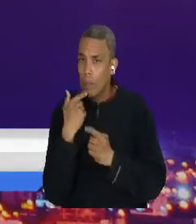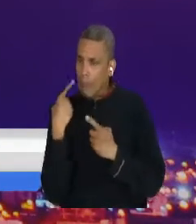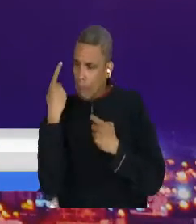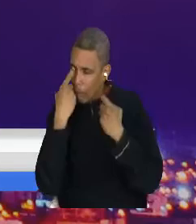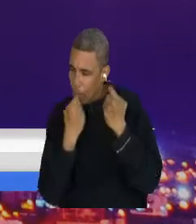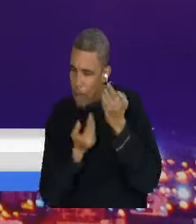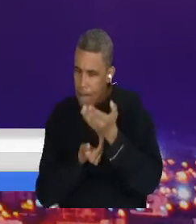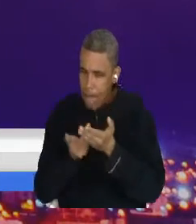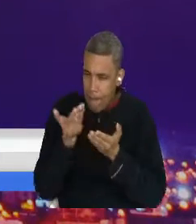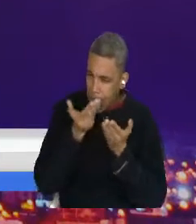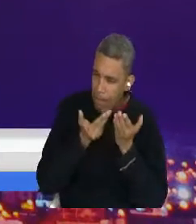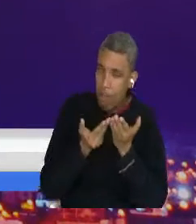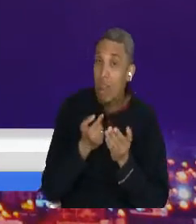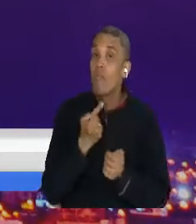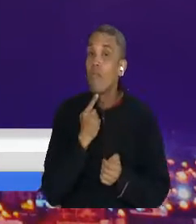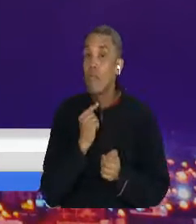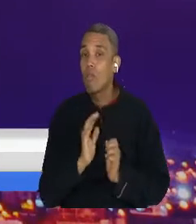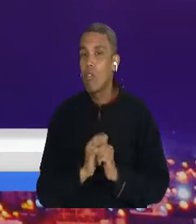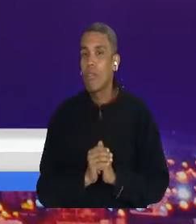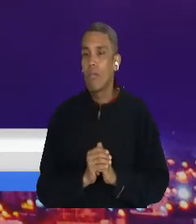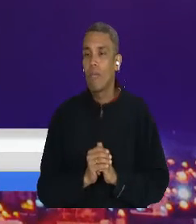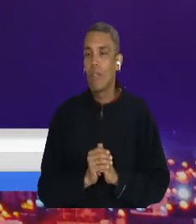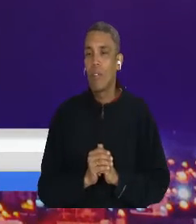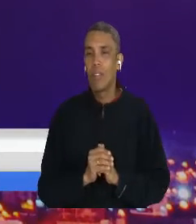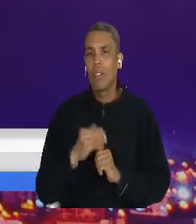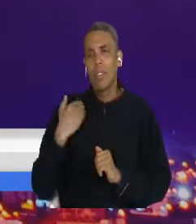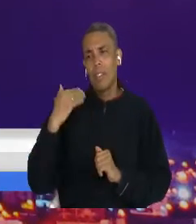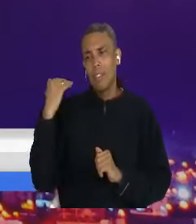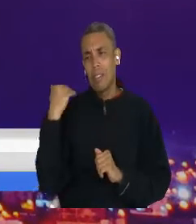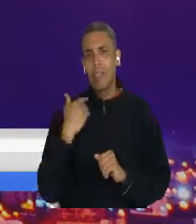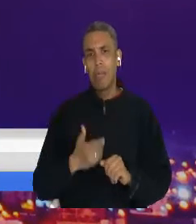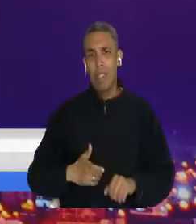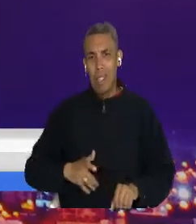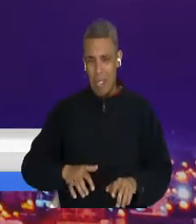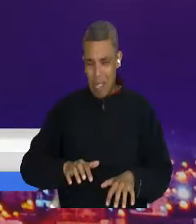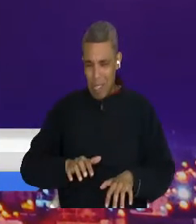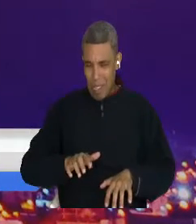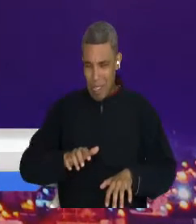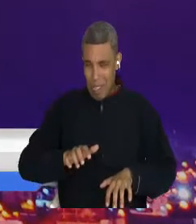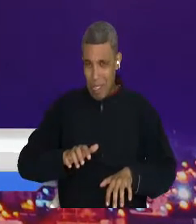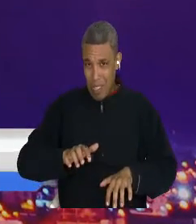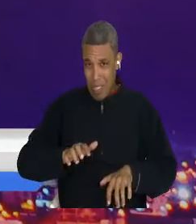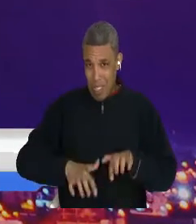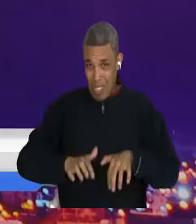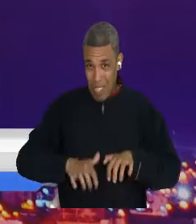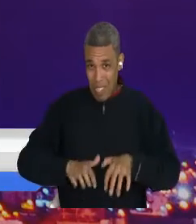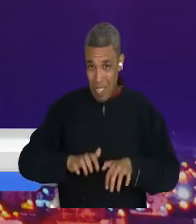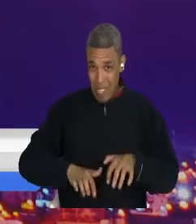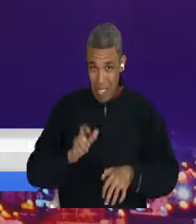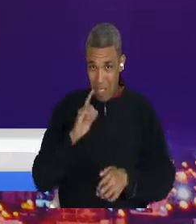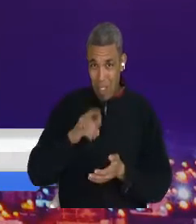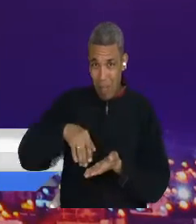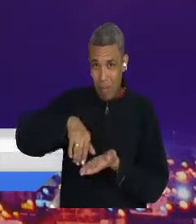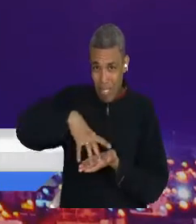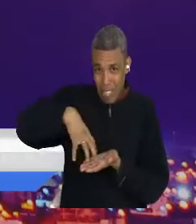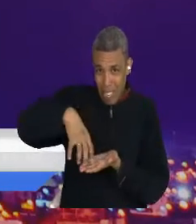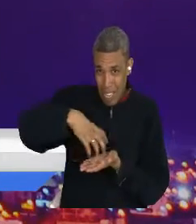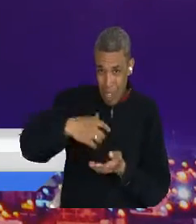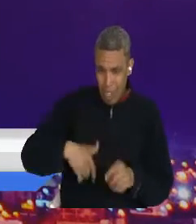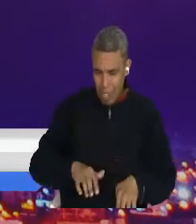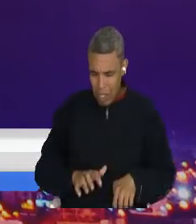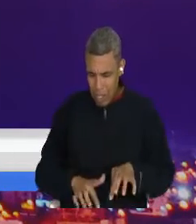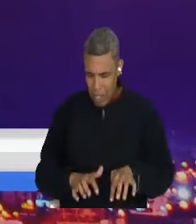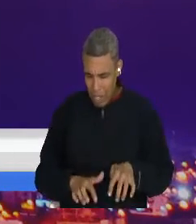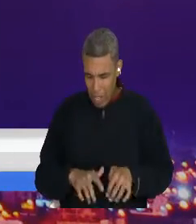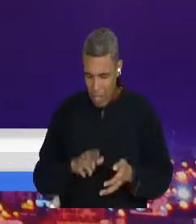pasado por, o haber hecho tránsito por la Secretaría del Interior de la Gobernación de Santander, de las mismas